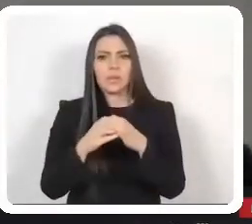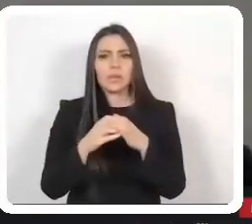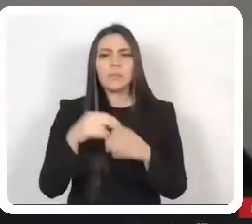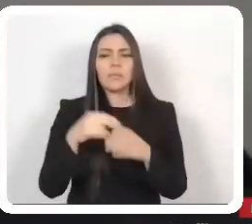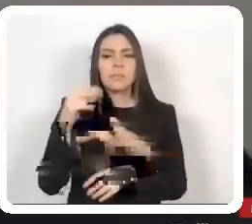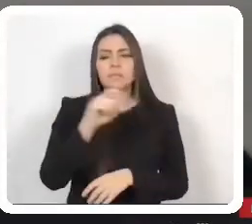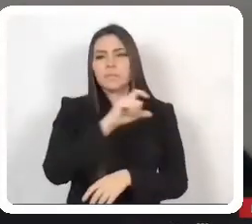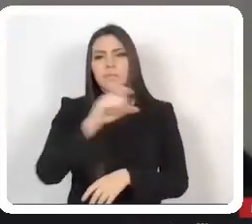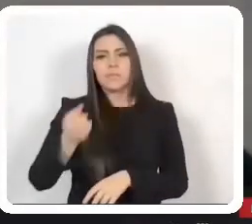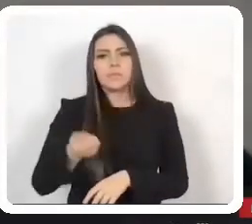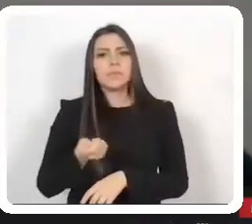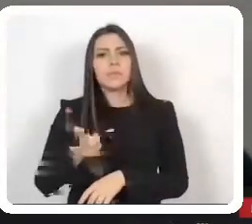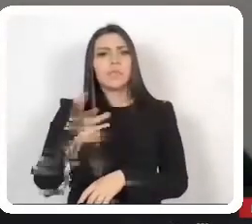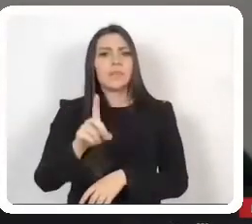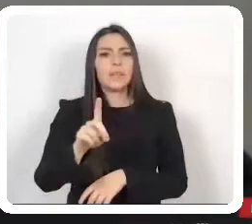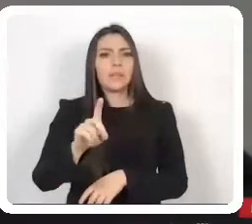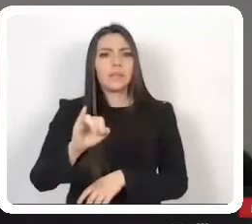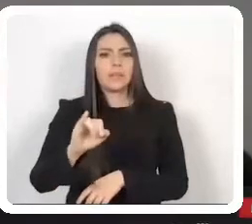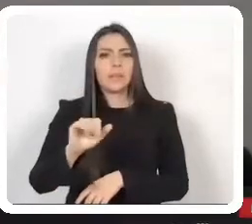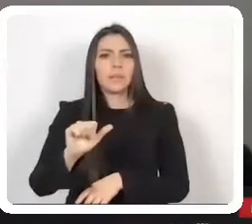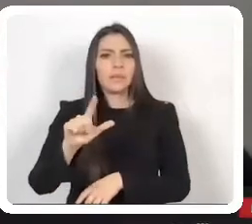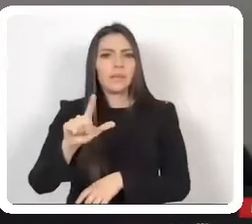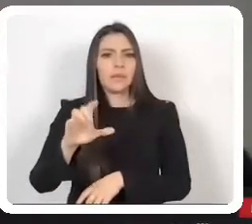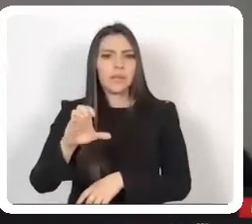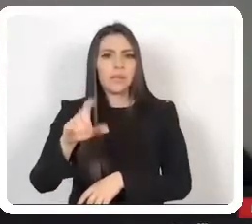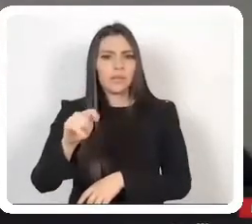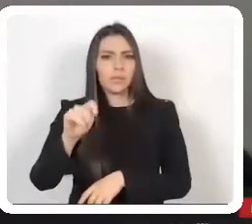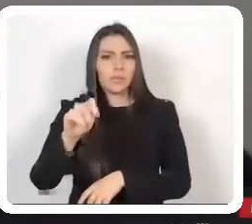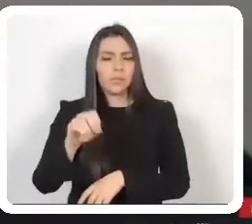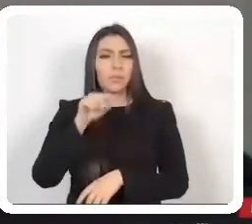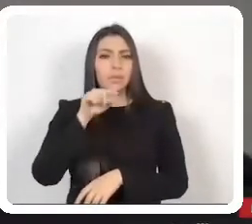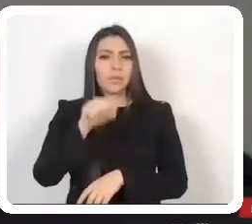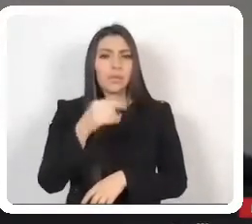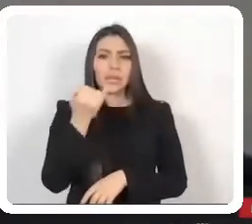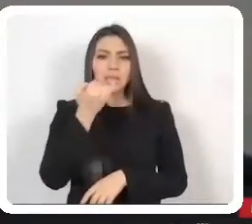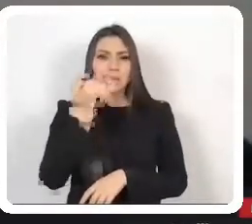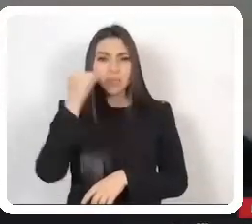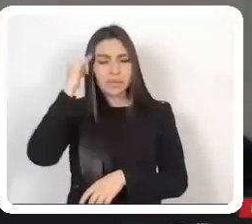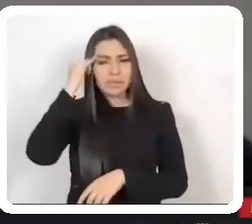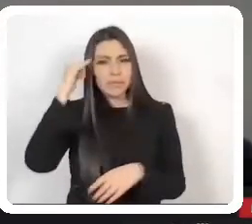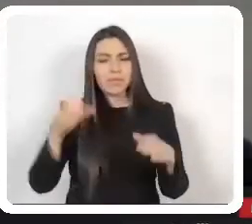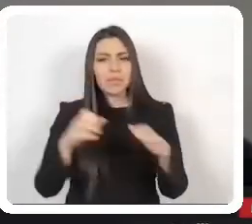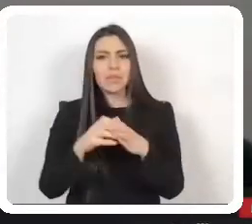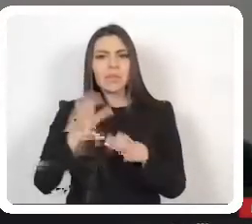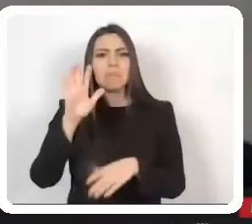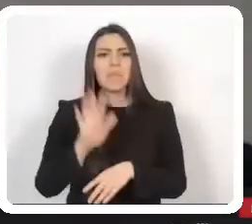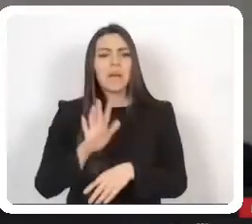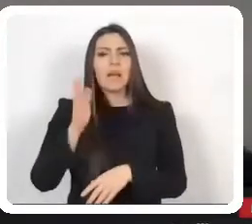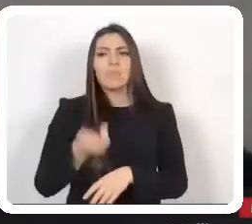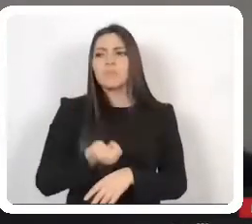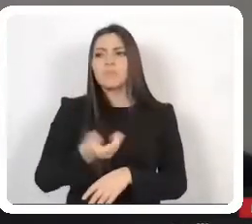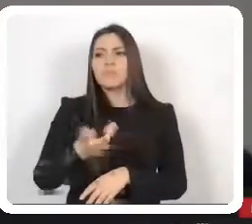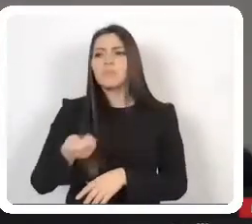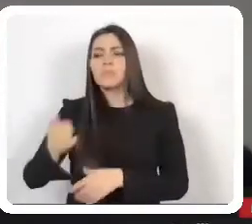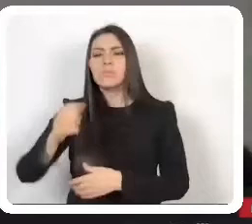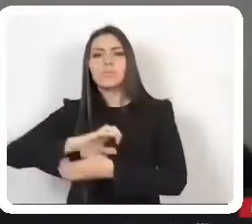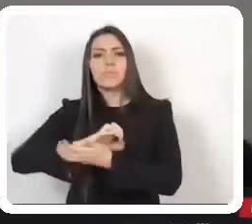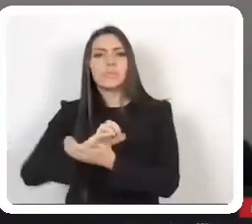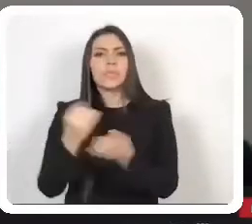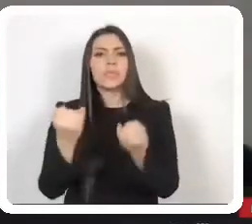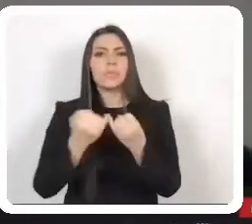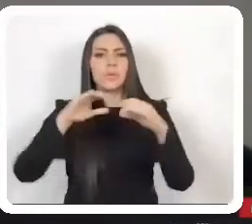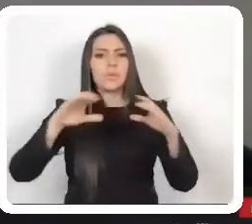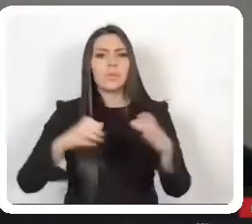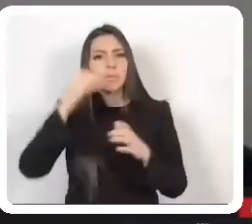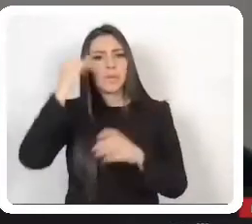por lo que lamentablemente se ha hablado de ellas en un sentido discriminatorio, como lo han hecho también en las comunidades indígenas